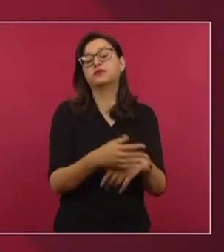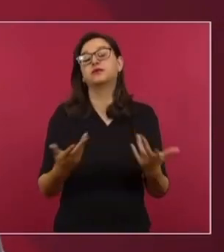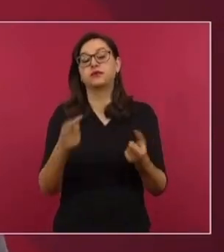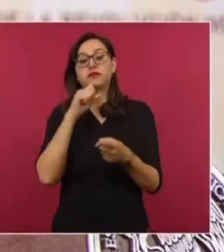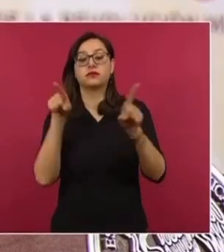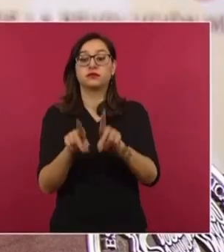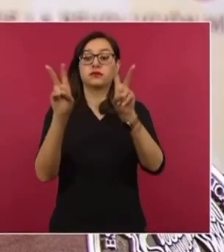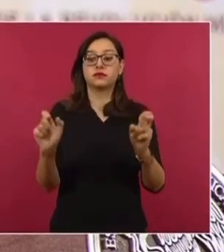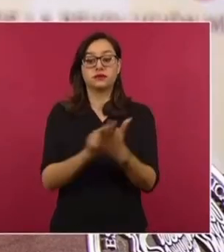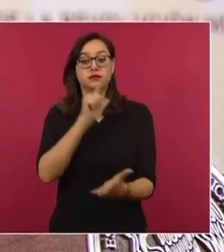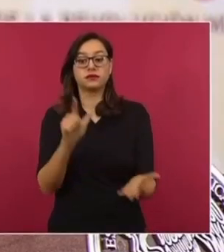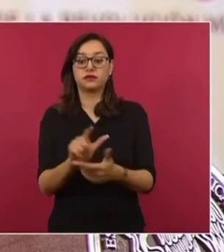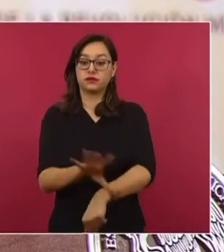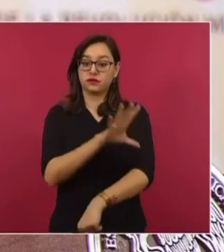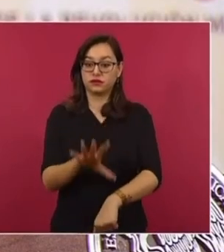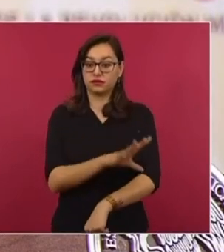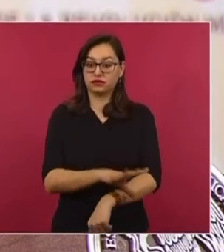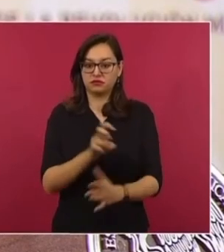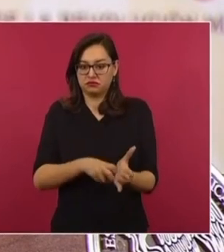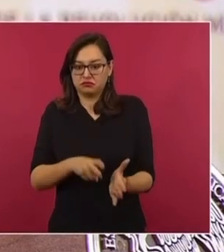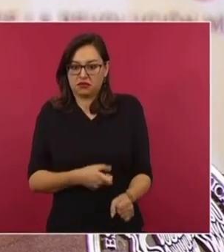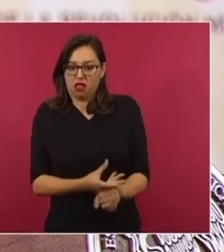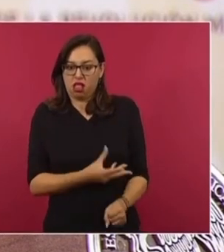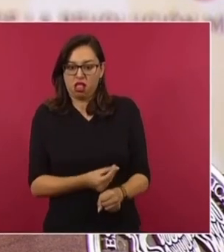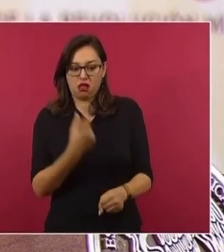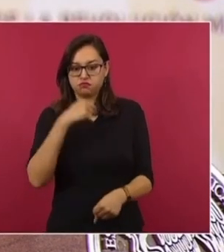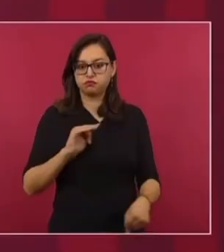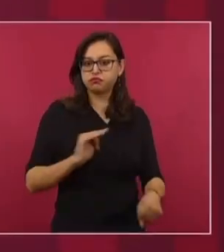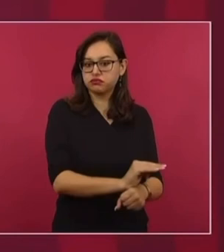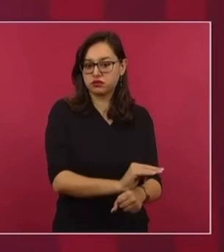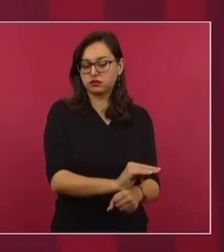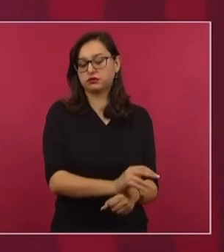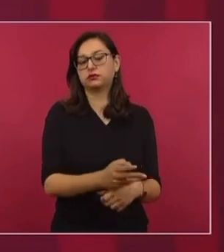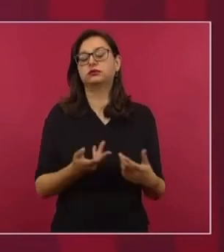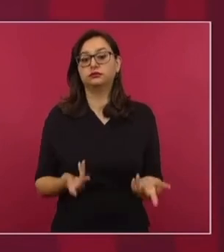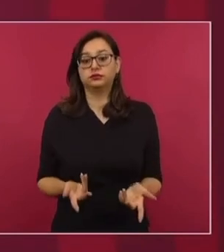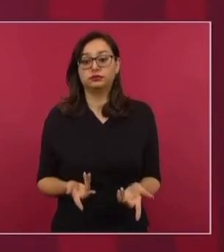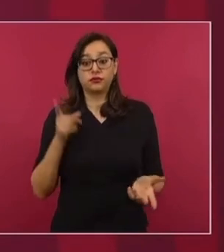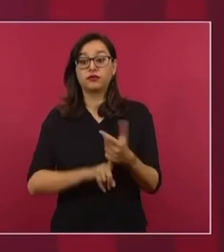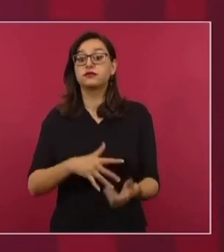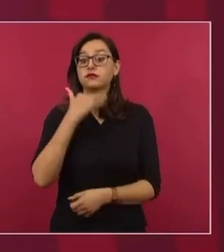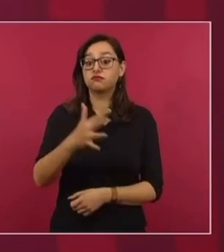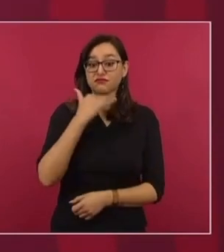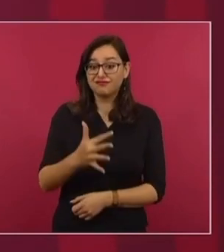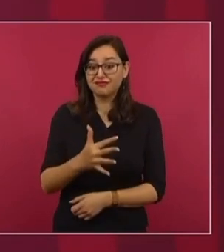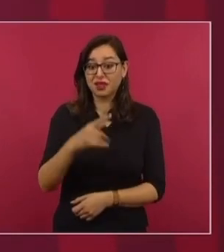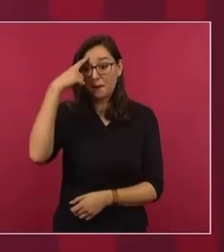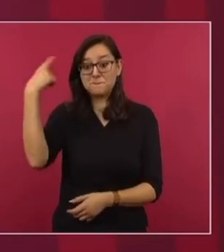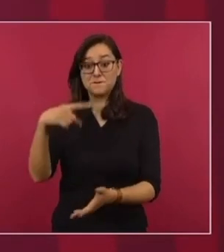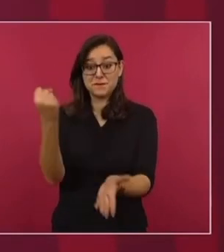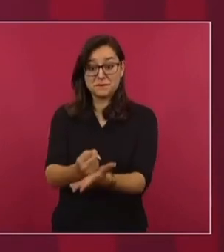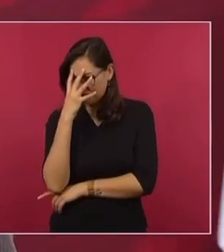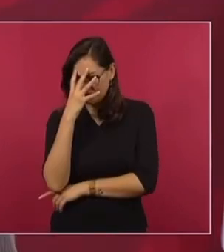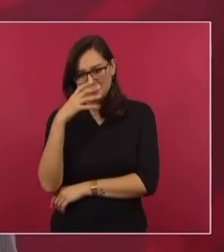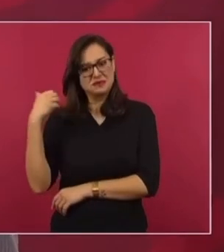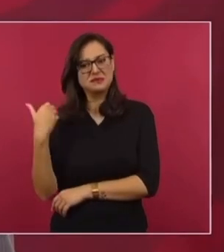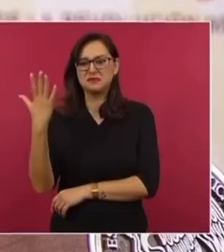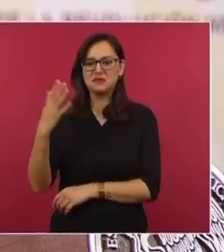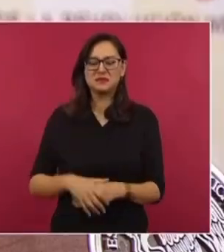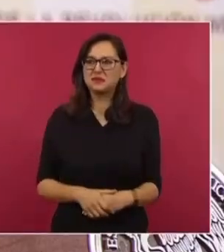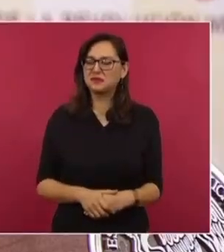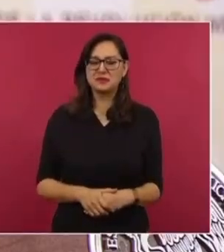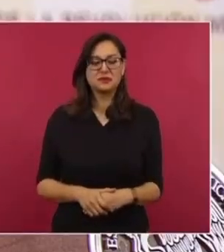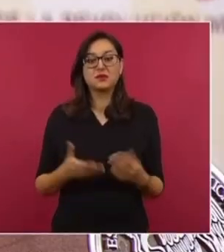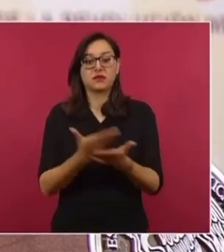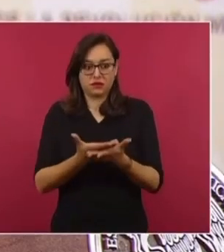reforma energética. Y cuando hablo de que se evadieron de actos de corrupción, hay pruebas. Entonces,